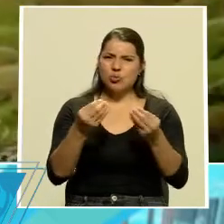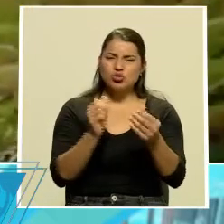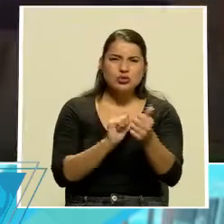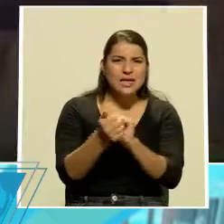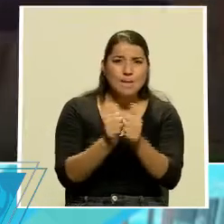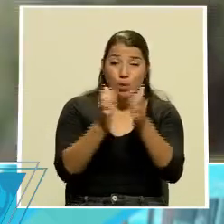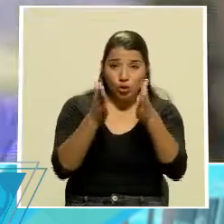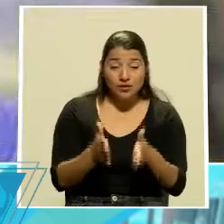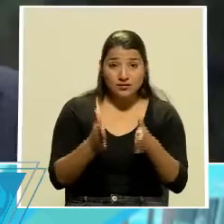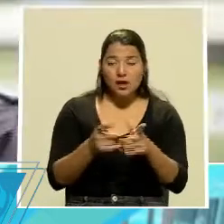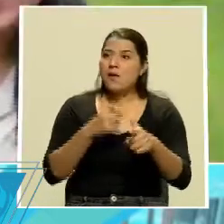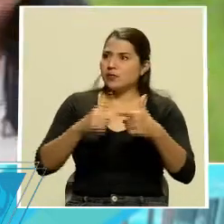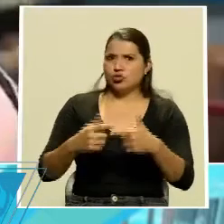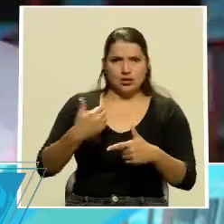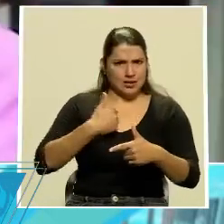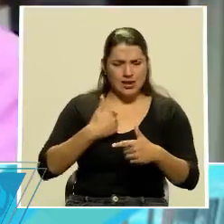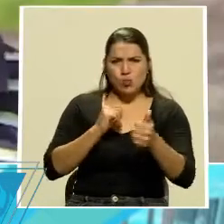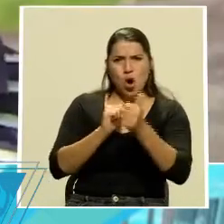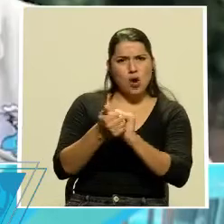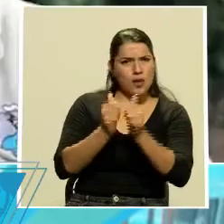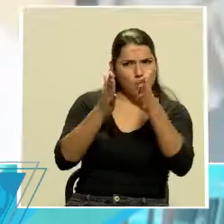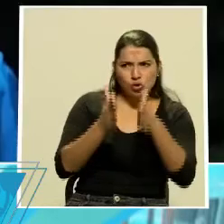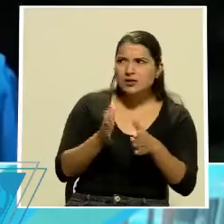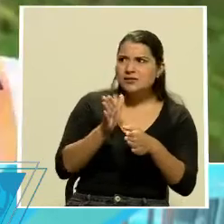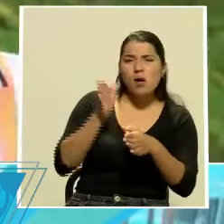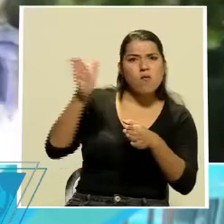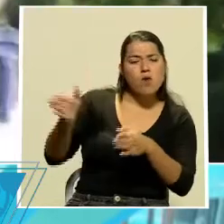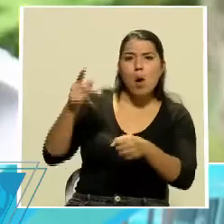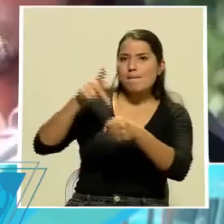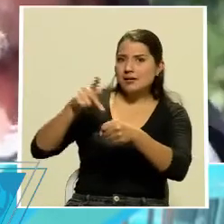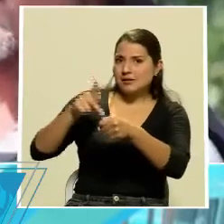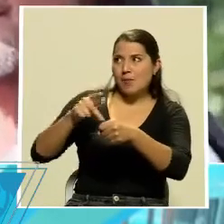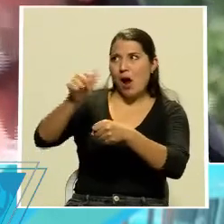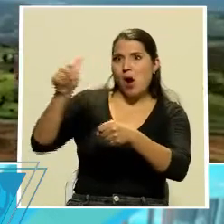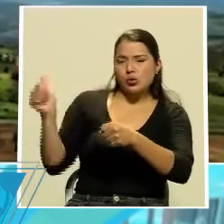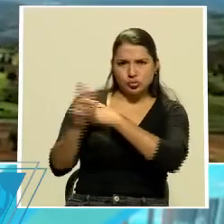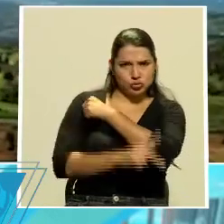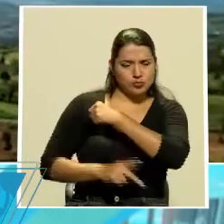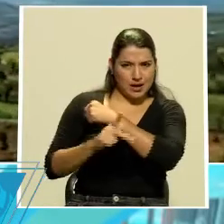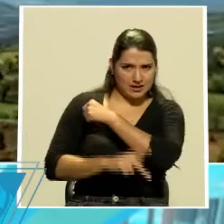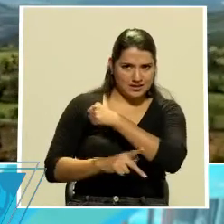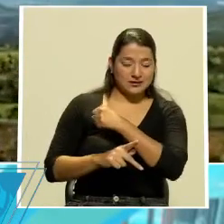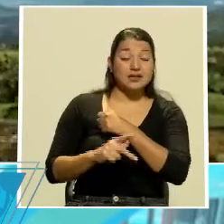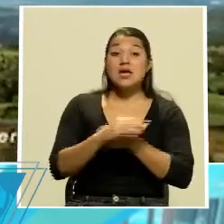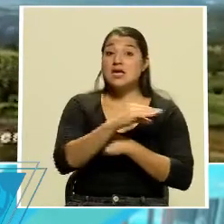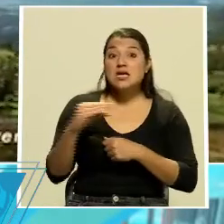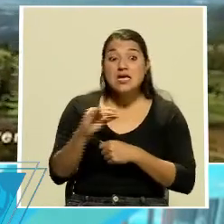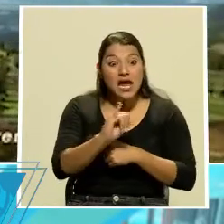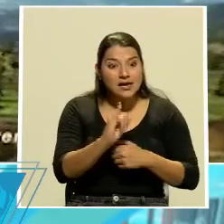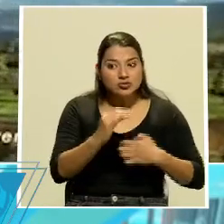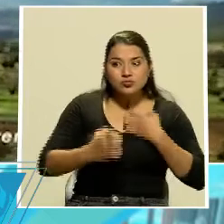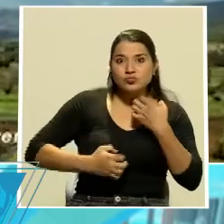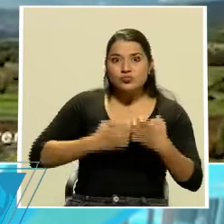tenemos competidores que han participado a nivel mundial también. Y eso ha motivado a los jóvenes e incluso a la